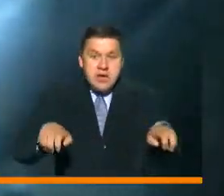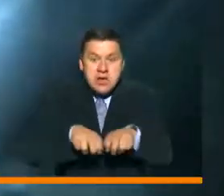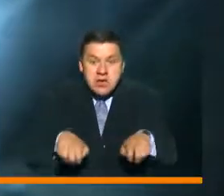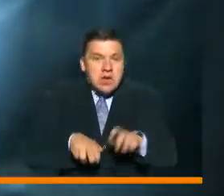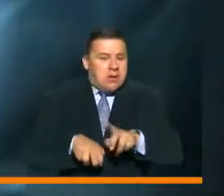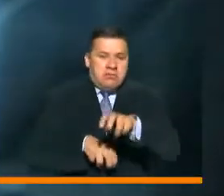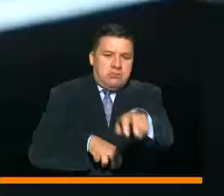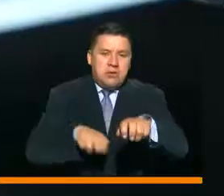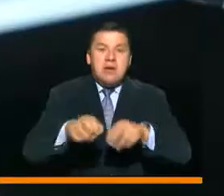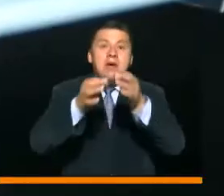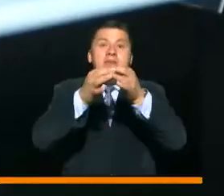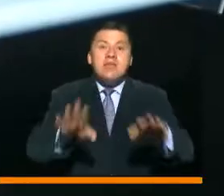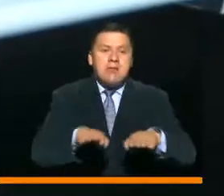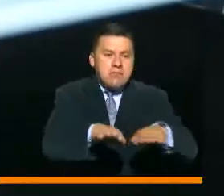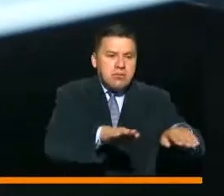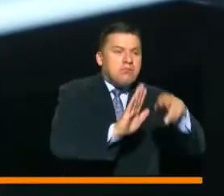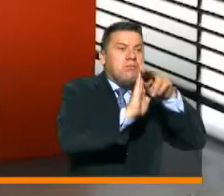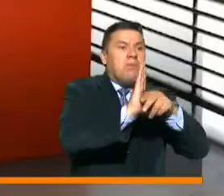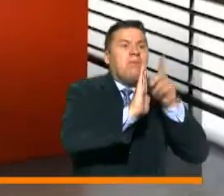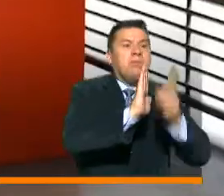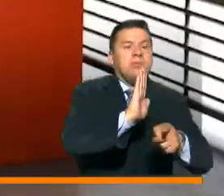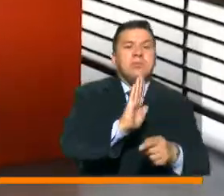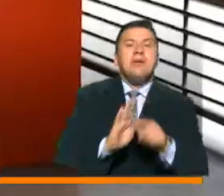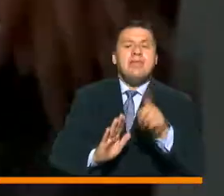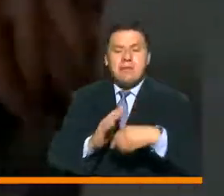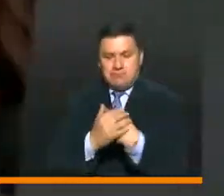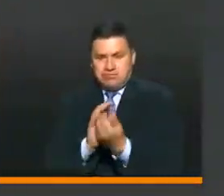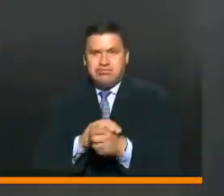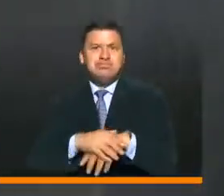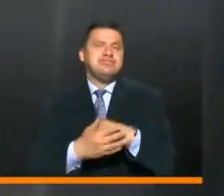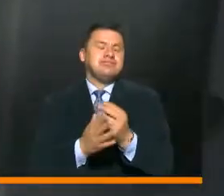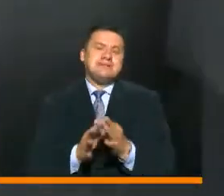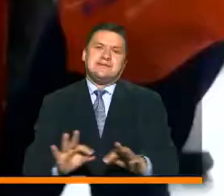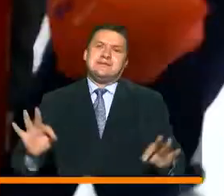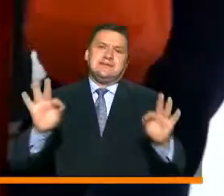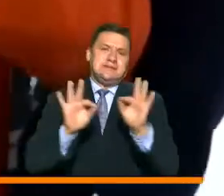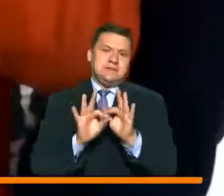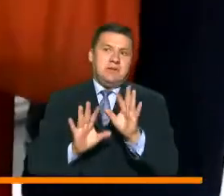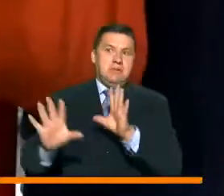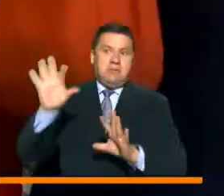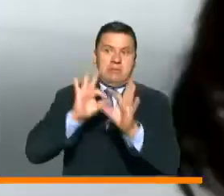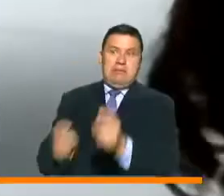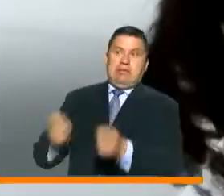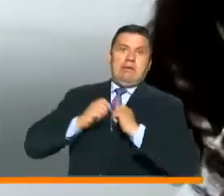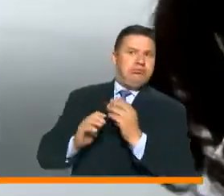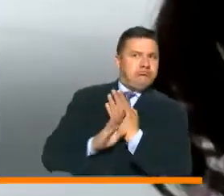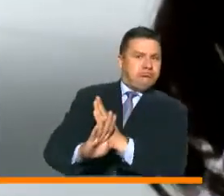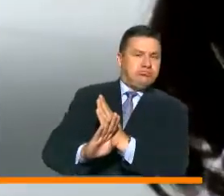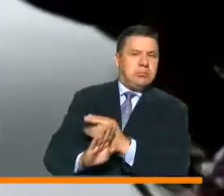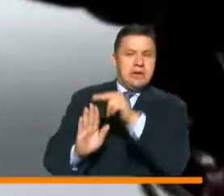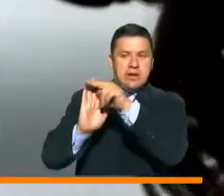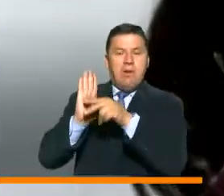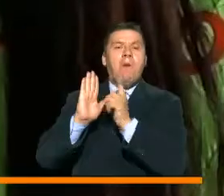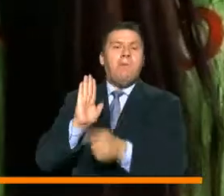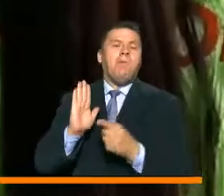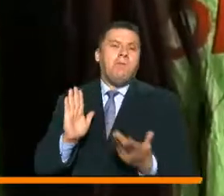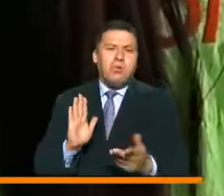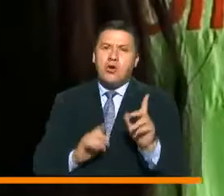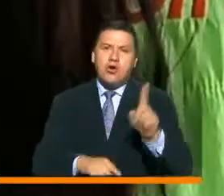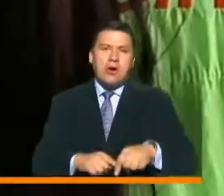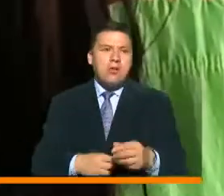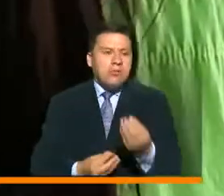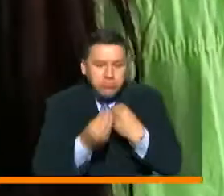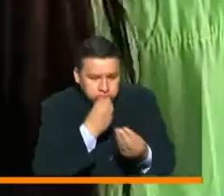y en terminales, estaciones o paraderos. El lavado de manos es importante para no darle chance al virus. Entre las reglas a seguir también están no